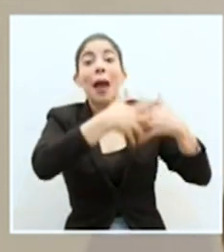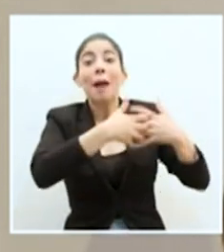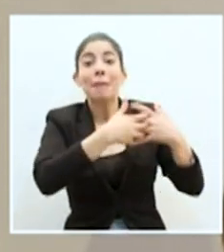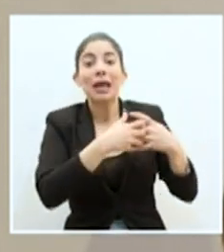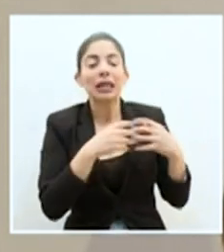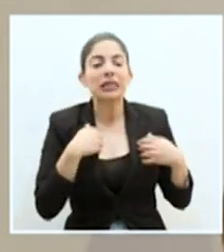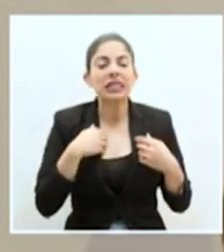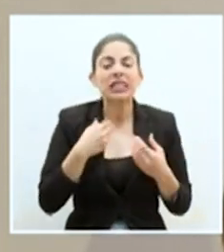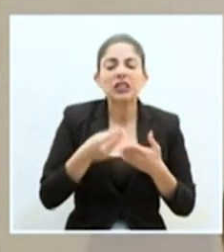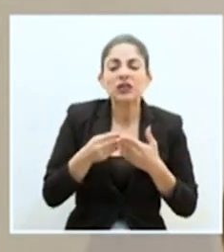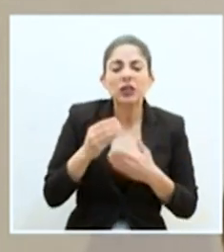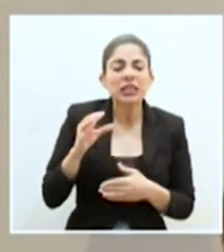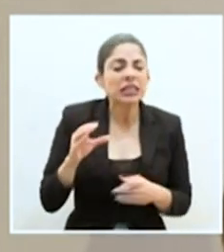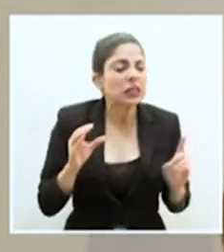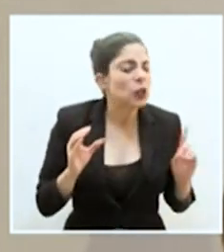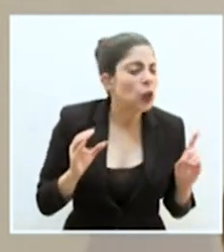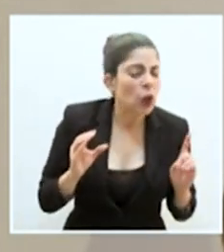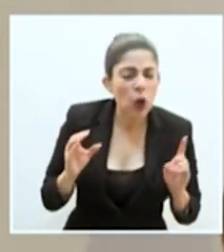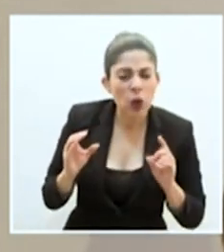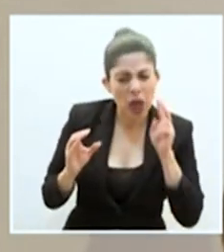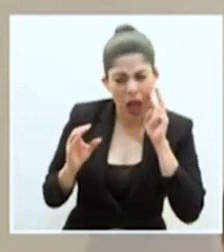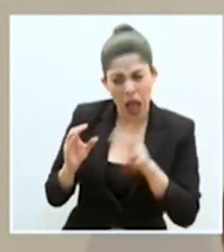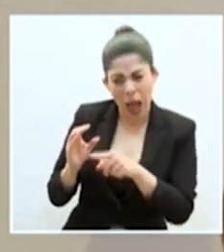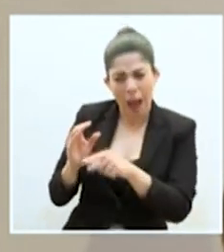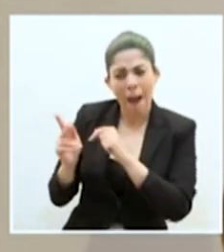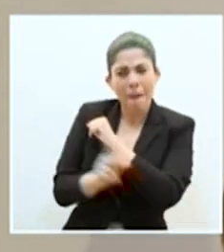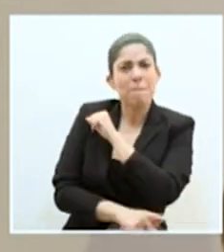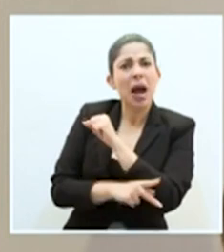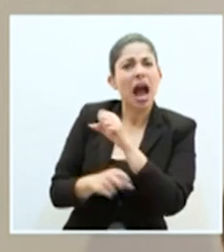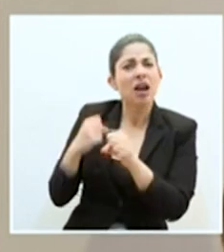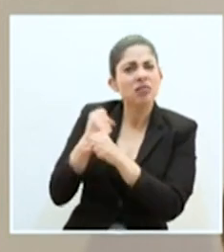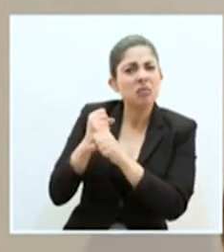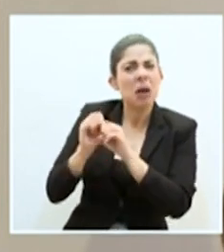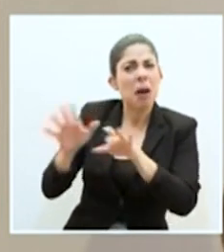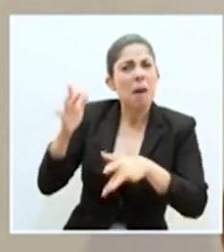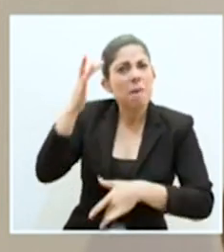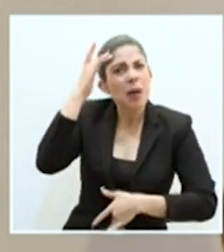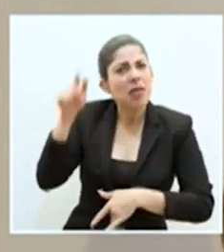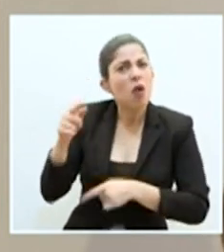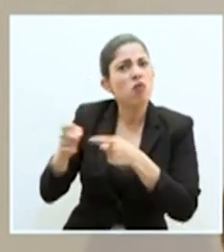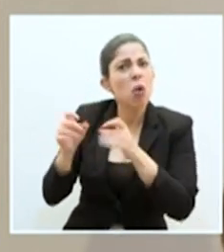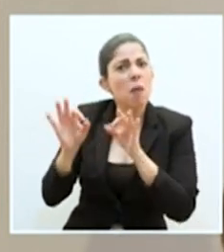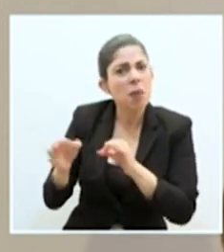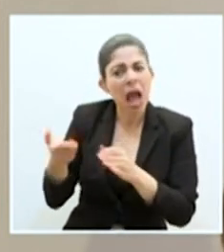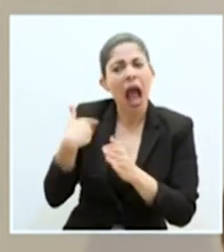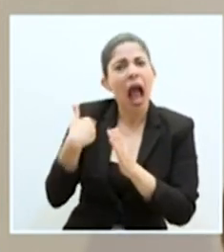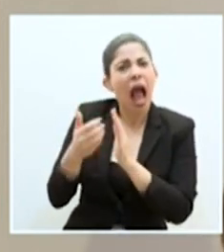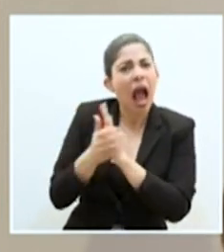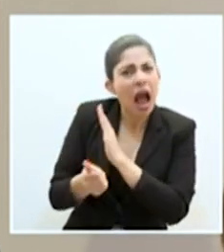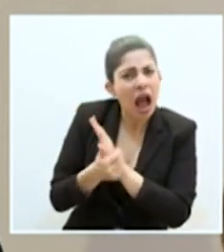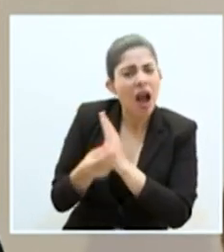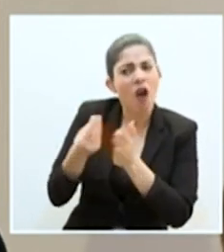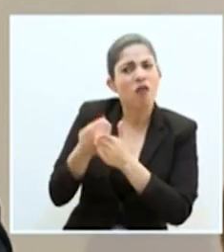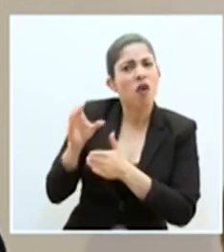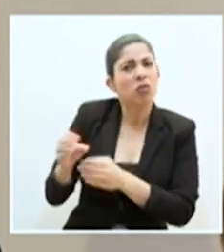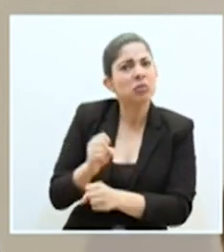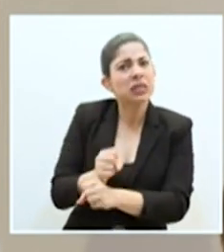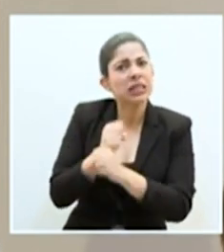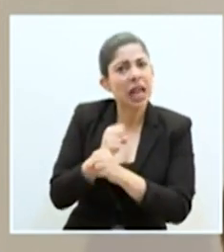dónde llevar sus inversiones, van a haber un país que hizo bien las cosas, un país donde es seguro de unir a invertir, que tiene talento humano. Entonces, creemos que